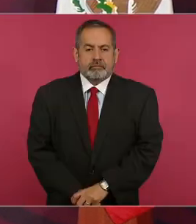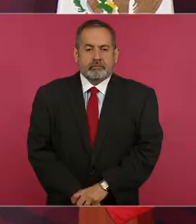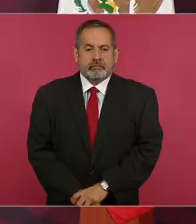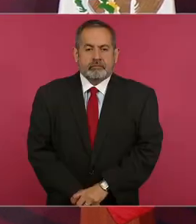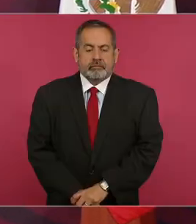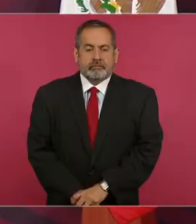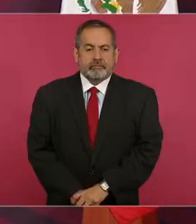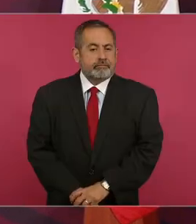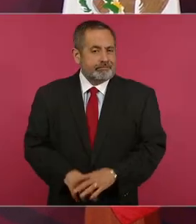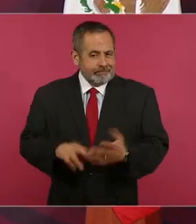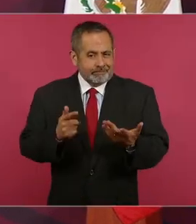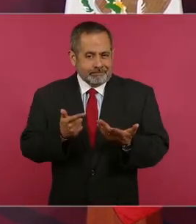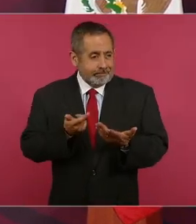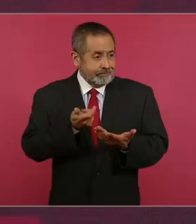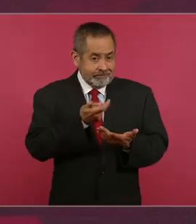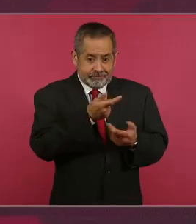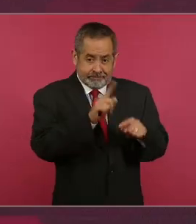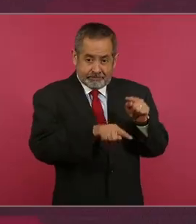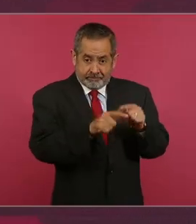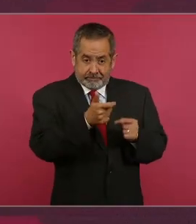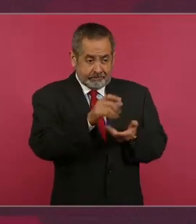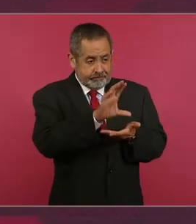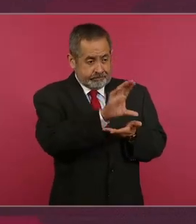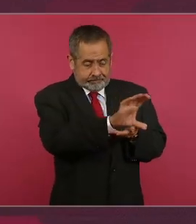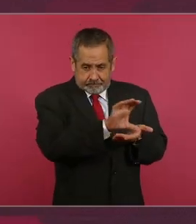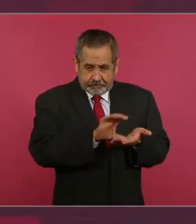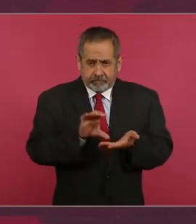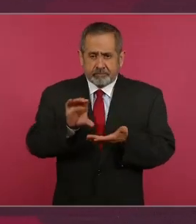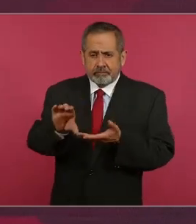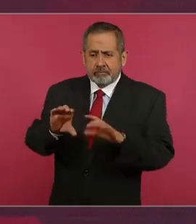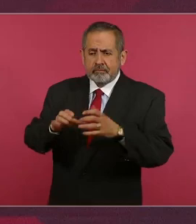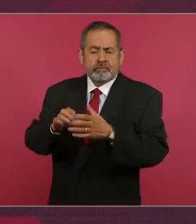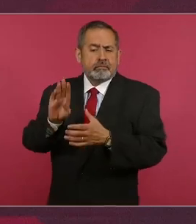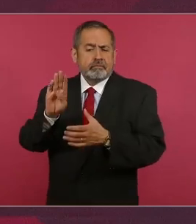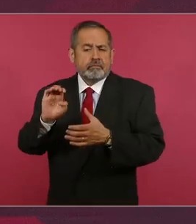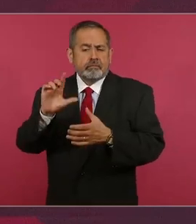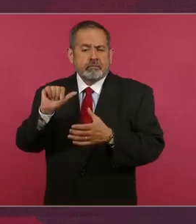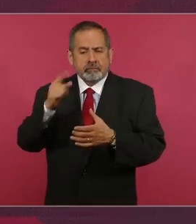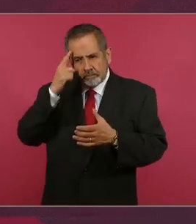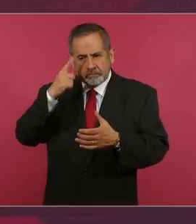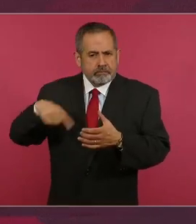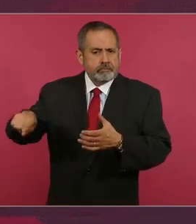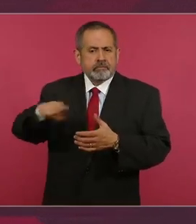para estudiantes de familias pobres del país,